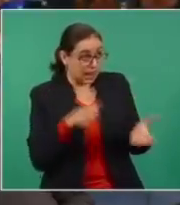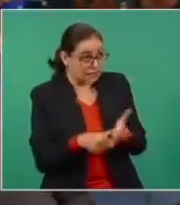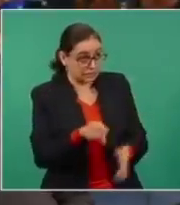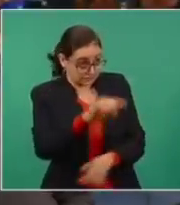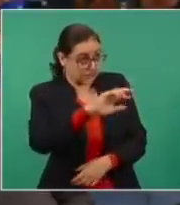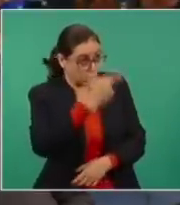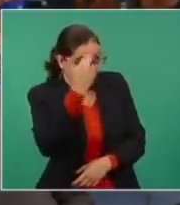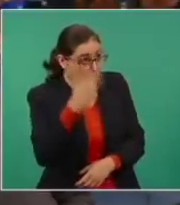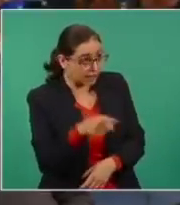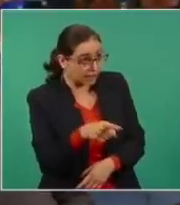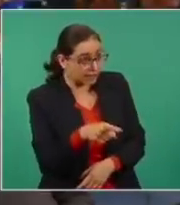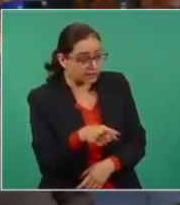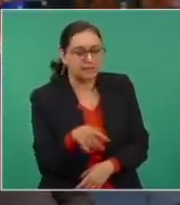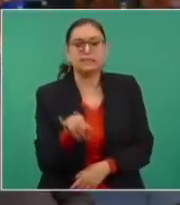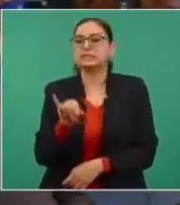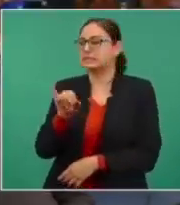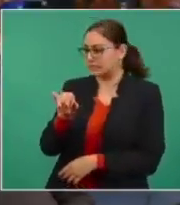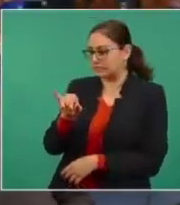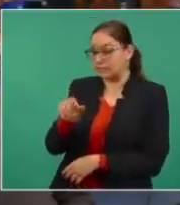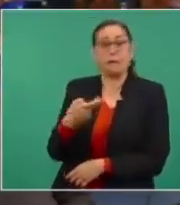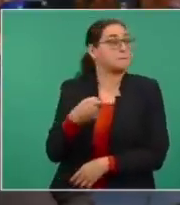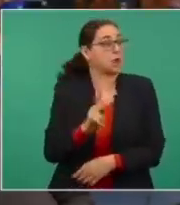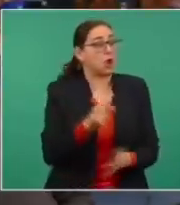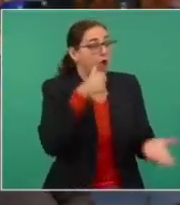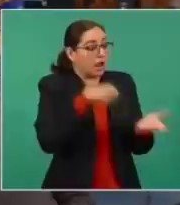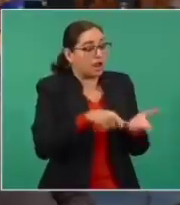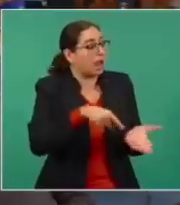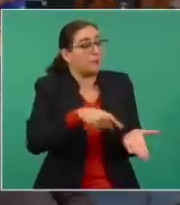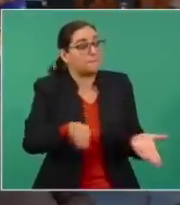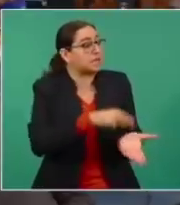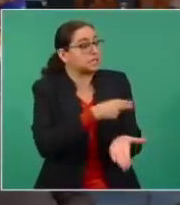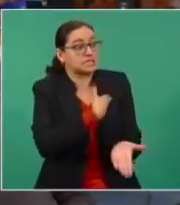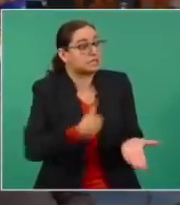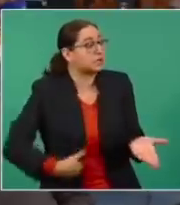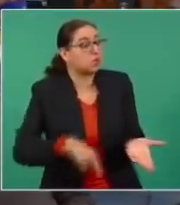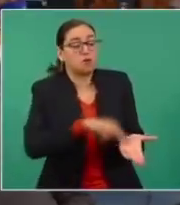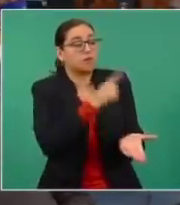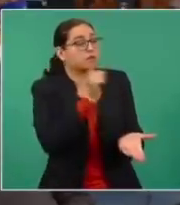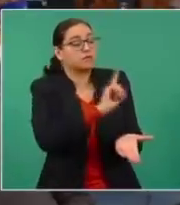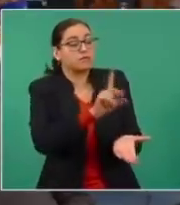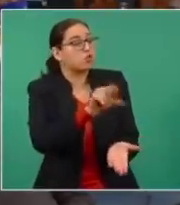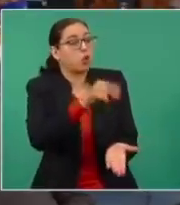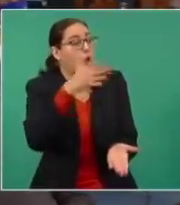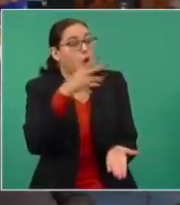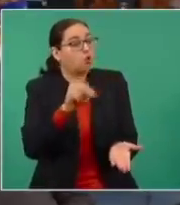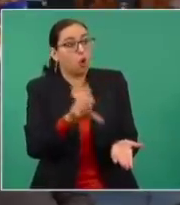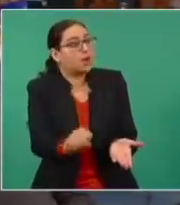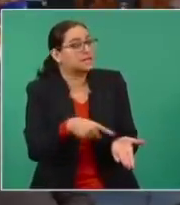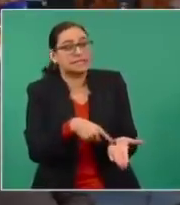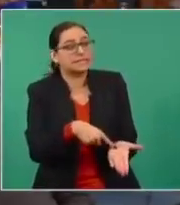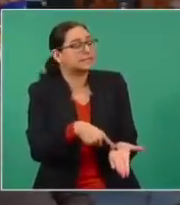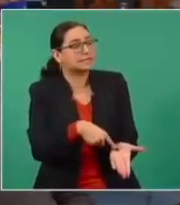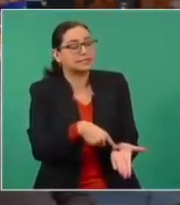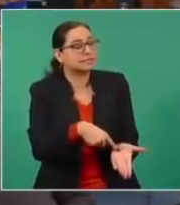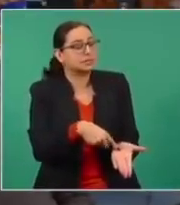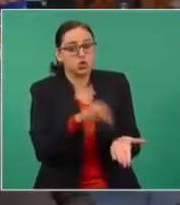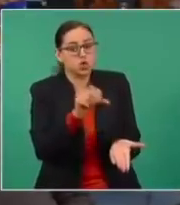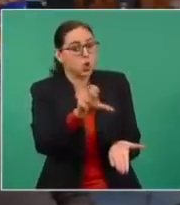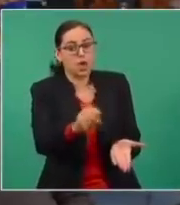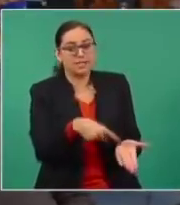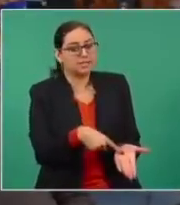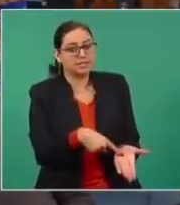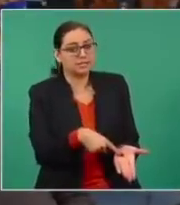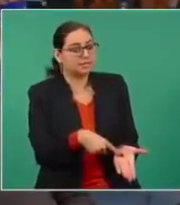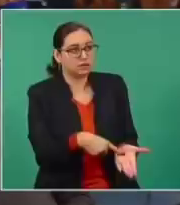que la carta no estaba firma, no era la firma del presidente municipal. Ese es un dato.